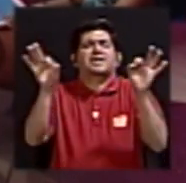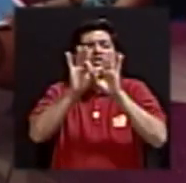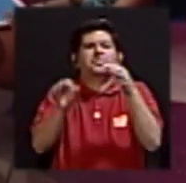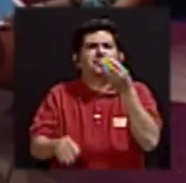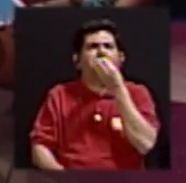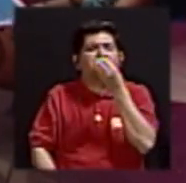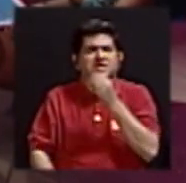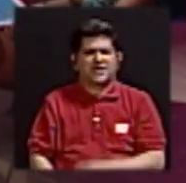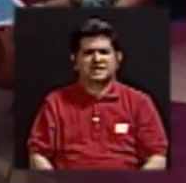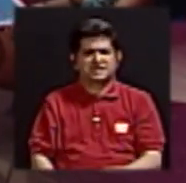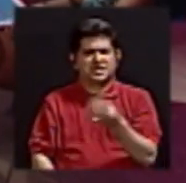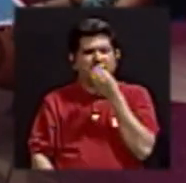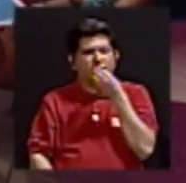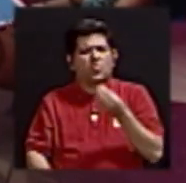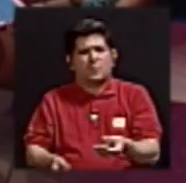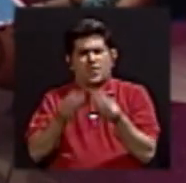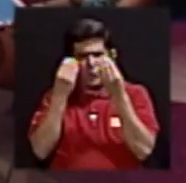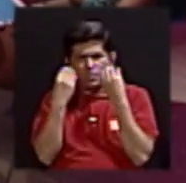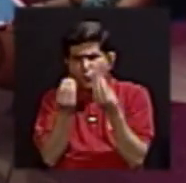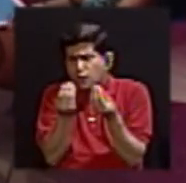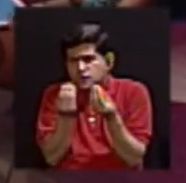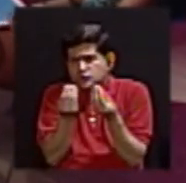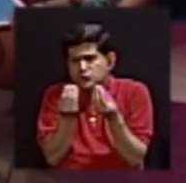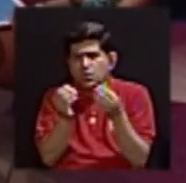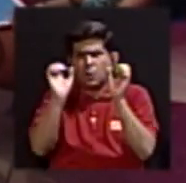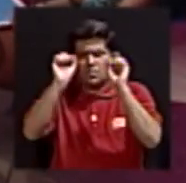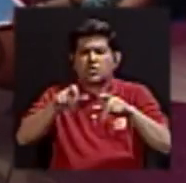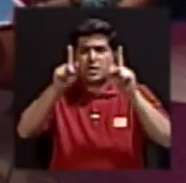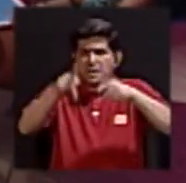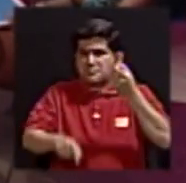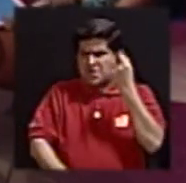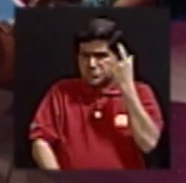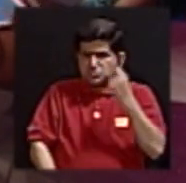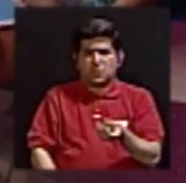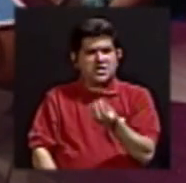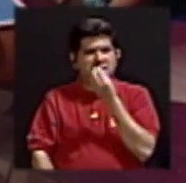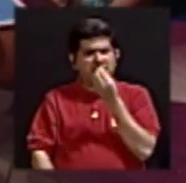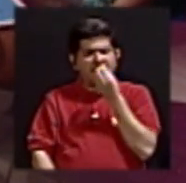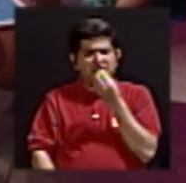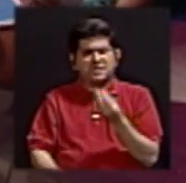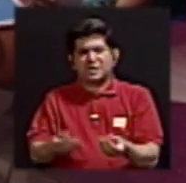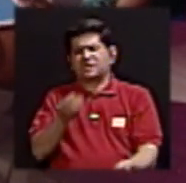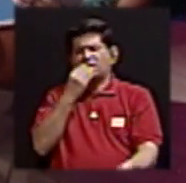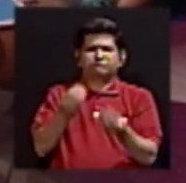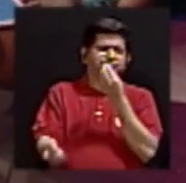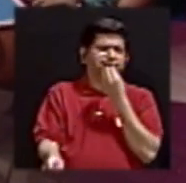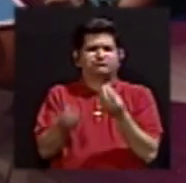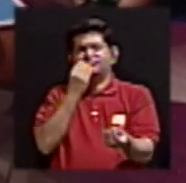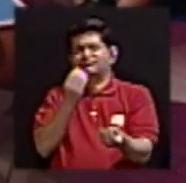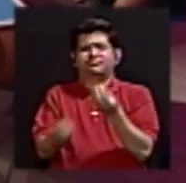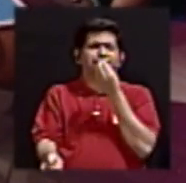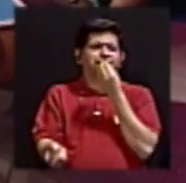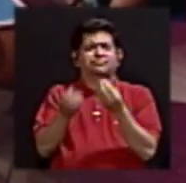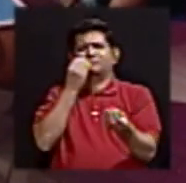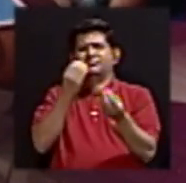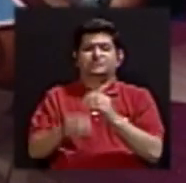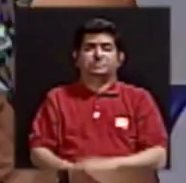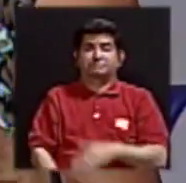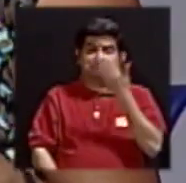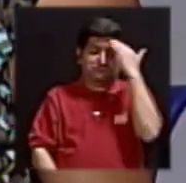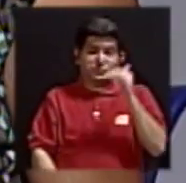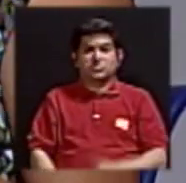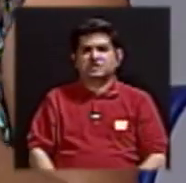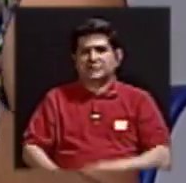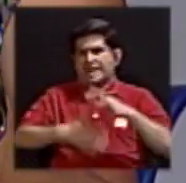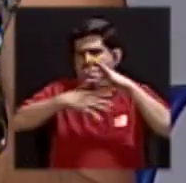alimentación? alimentación es comer mucho? Porque podría ser que alguien entienda como la alimentación es comer bastante, bastante, no sé,